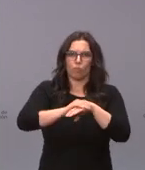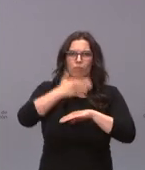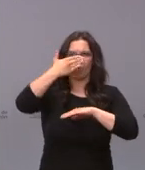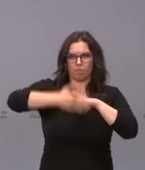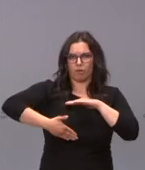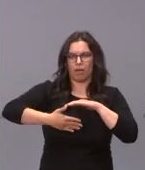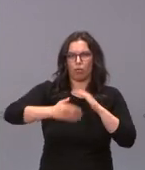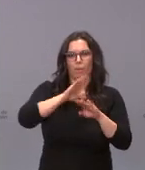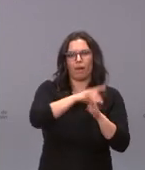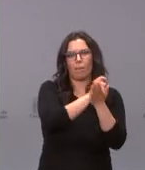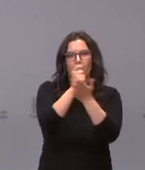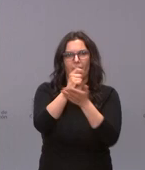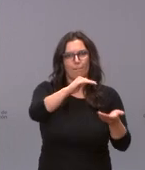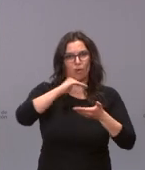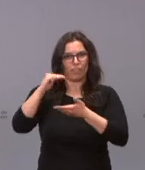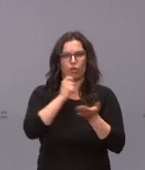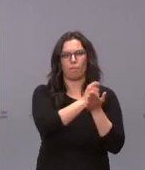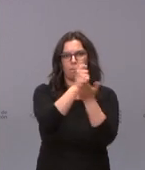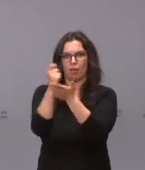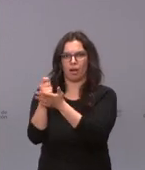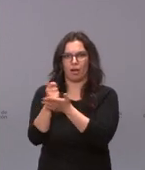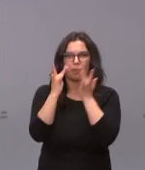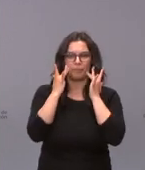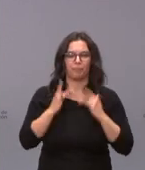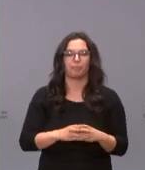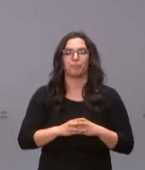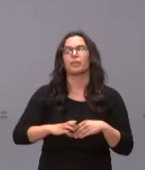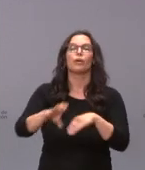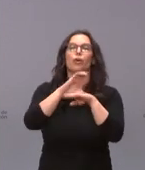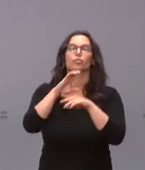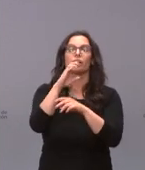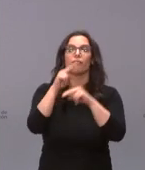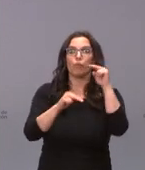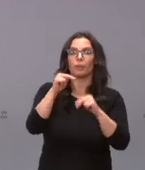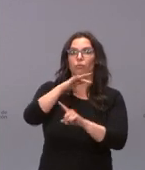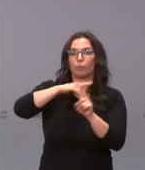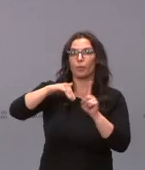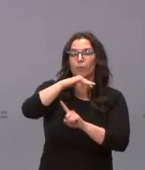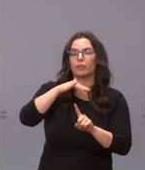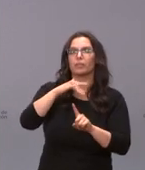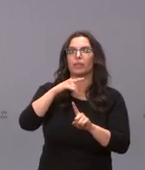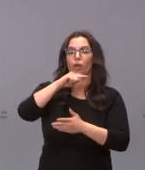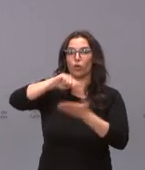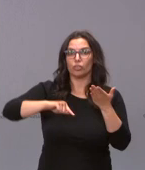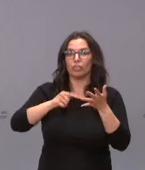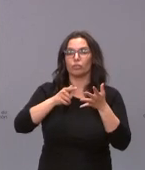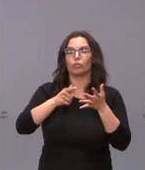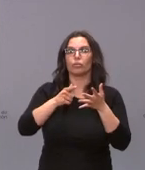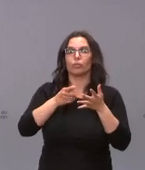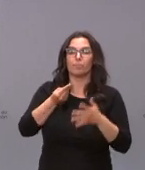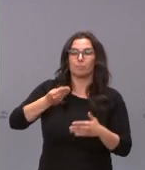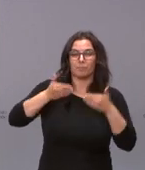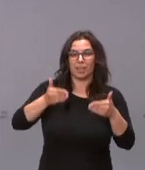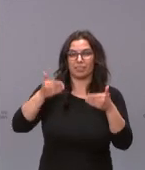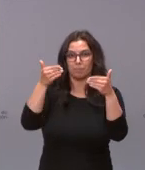plazo del pago a sus proveedores. La Consejería de Fomento y Medio Ambiente amplía los contratos de alojamiento y transporte